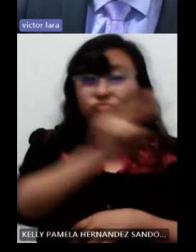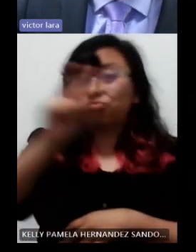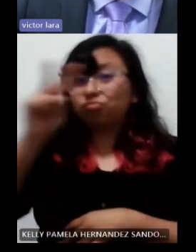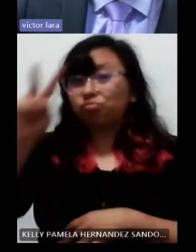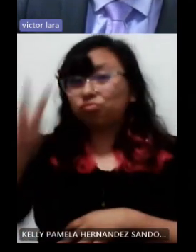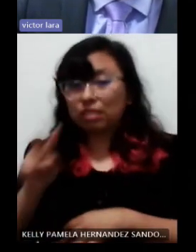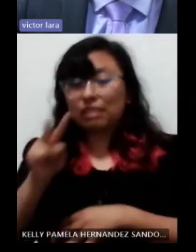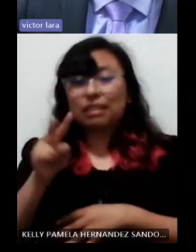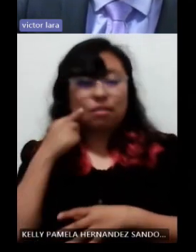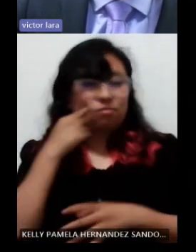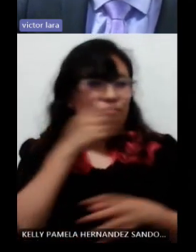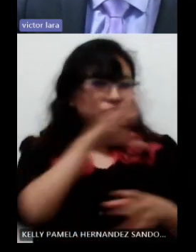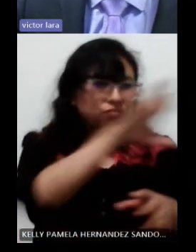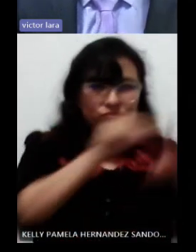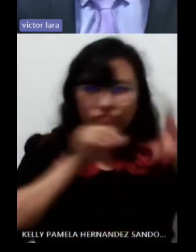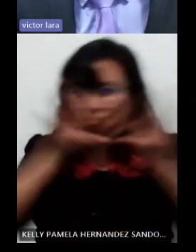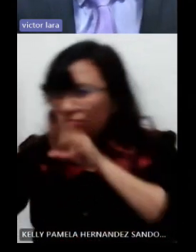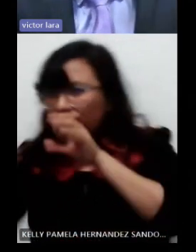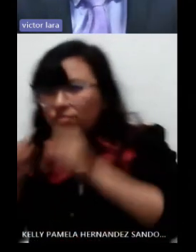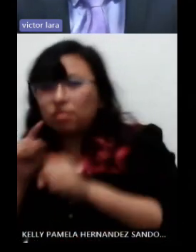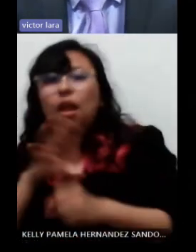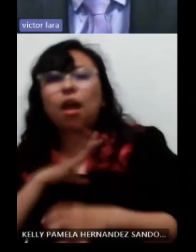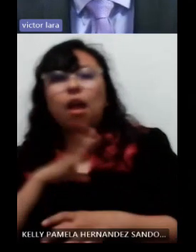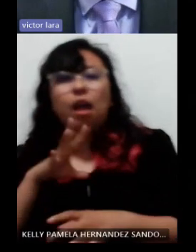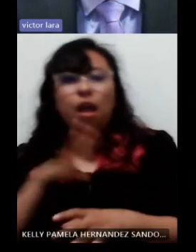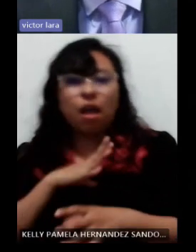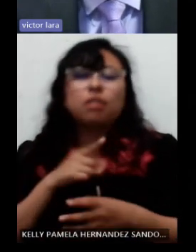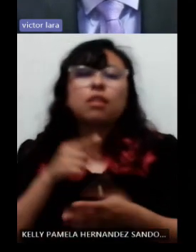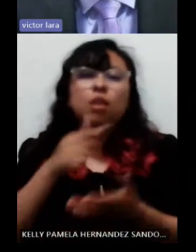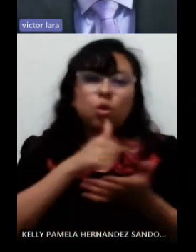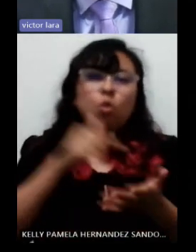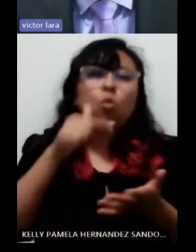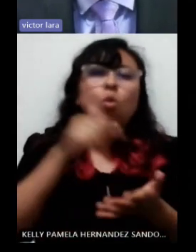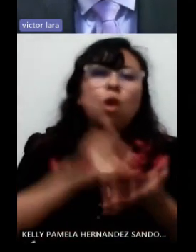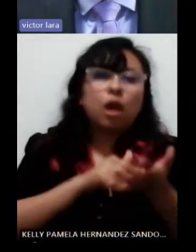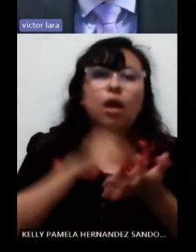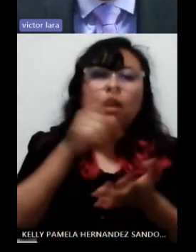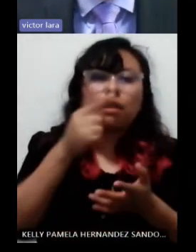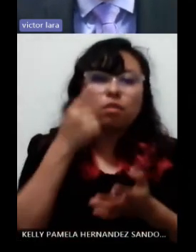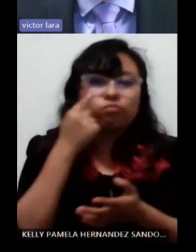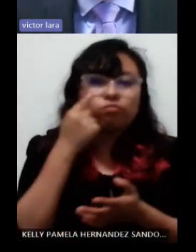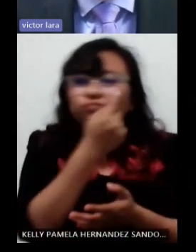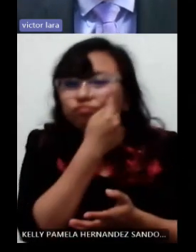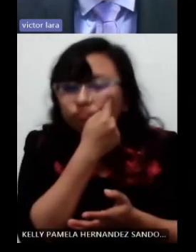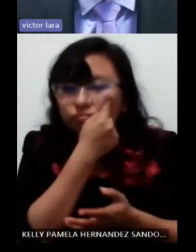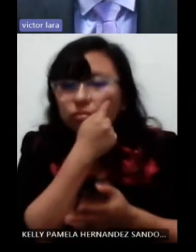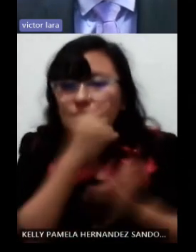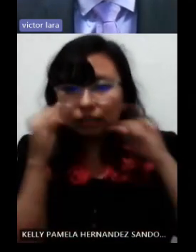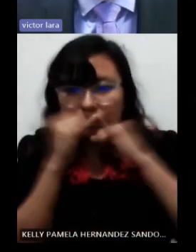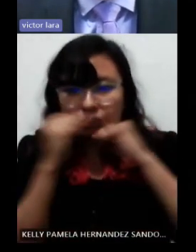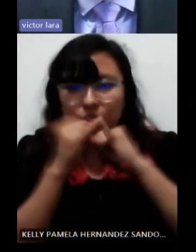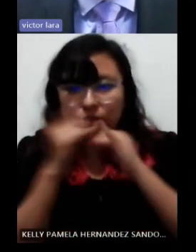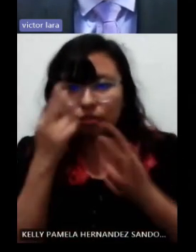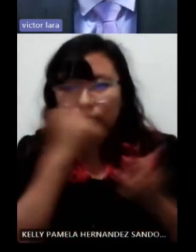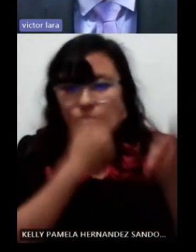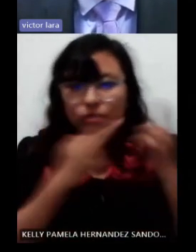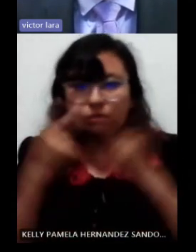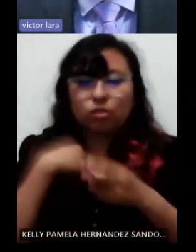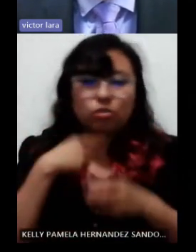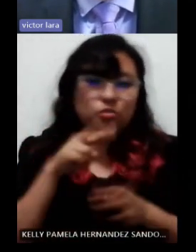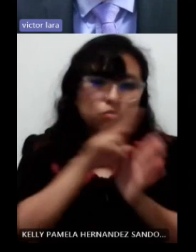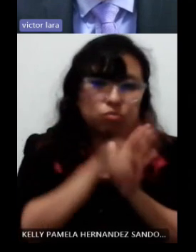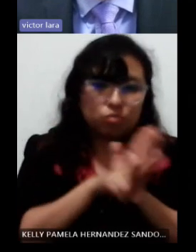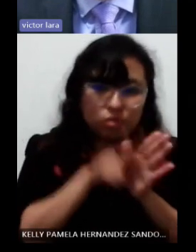pues pertenece en este caso a los centros oftalmológicos a los que he cursado y de donde he tomado estos videos, estas